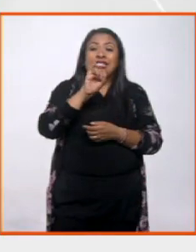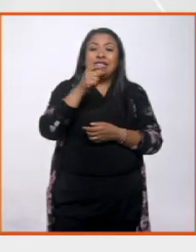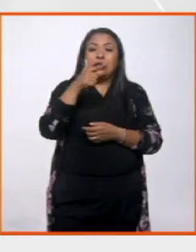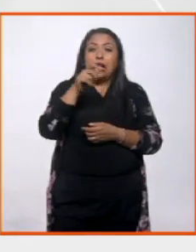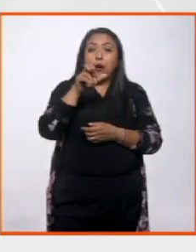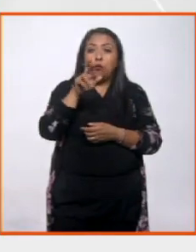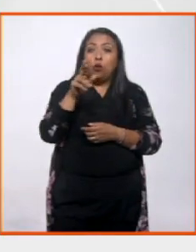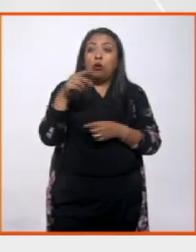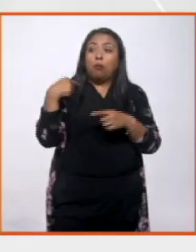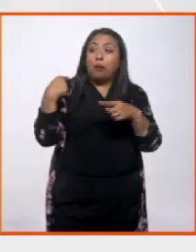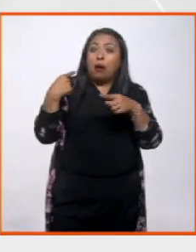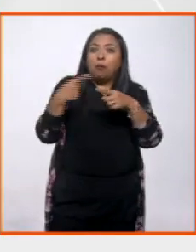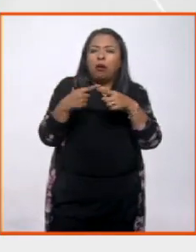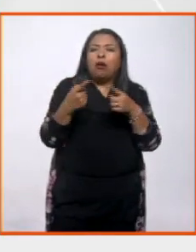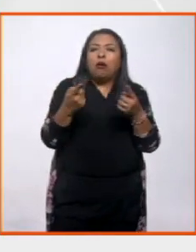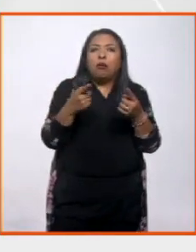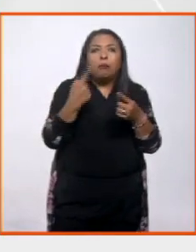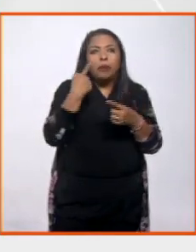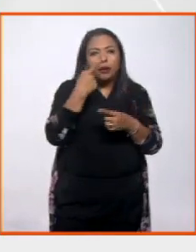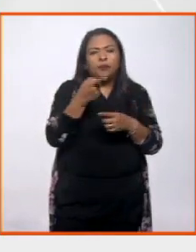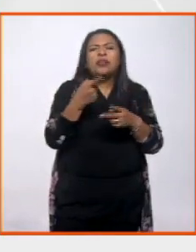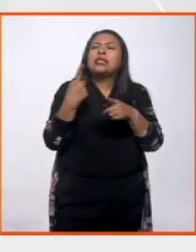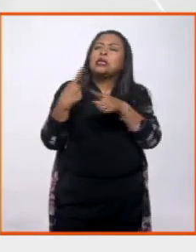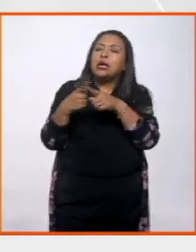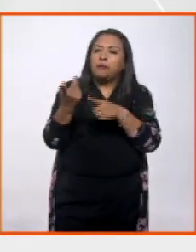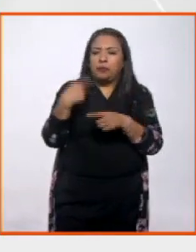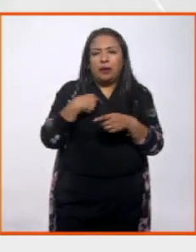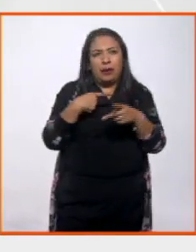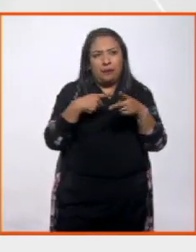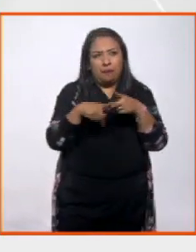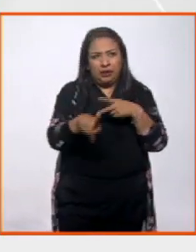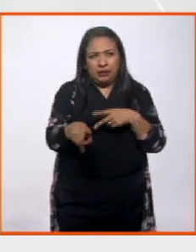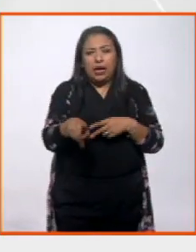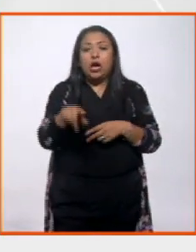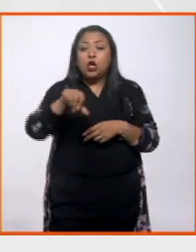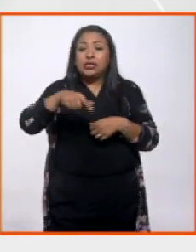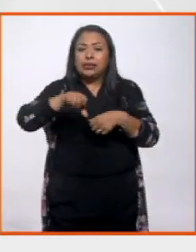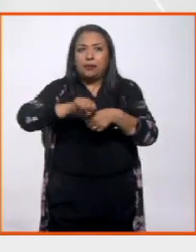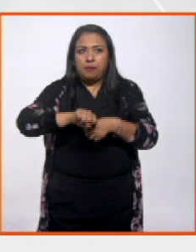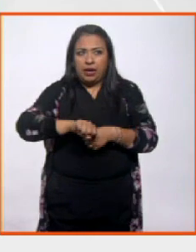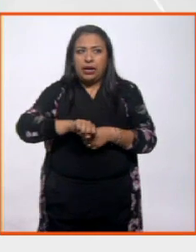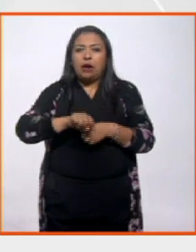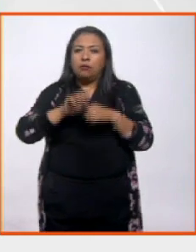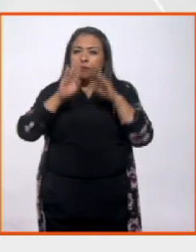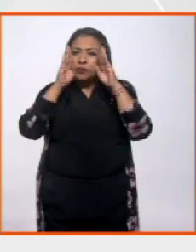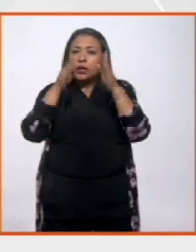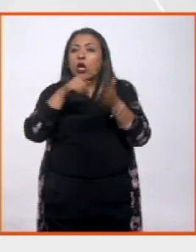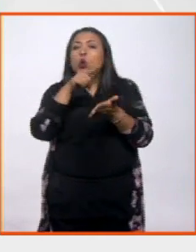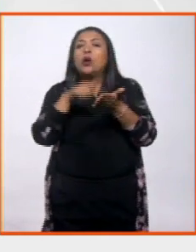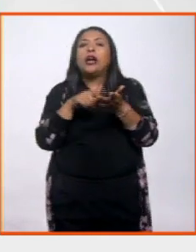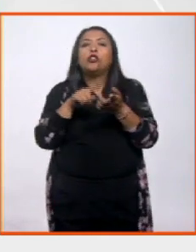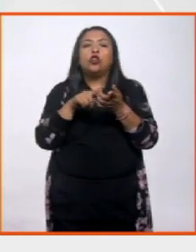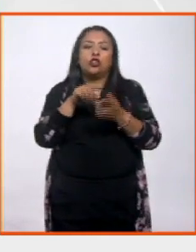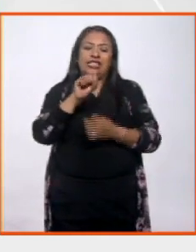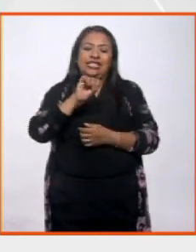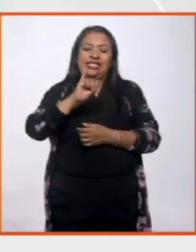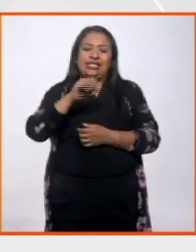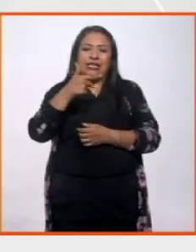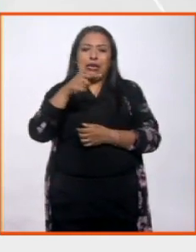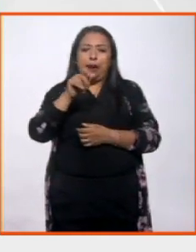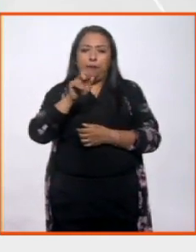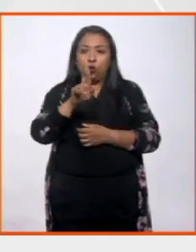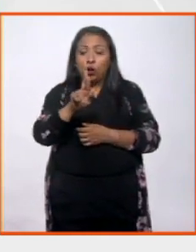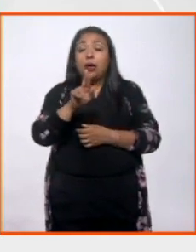entonces los ha seguido. Platícanos, ¿quiénes son? Para empezar con nuestro Días por la Cultura, a partir de esta semana nos vamos a ir hasta Singapur, un